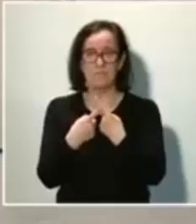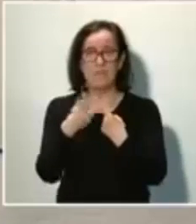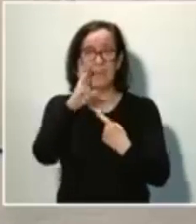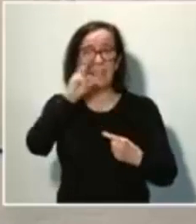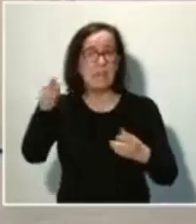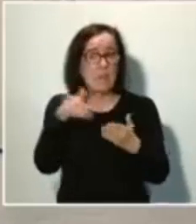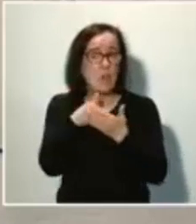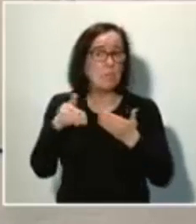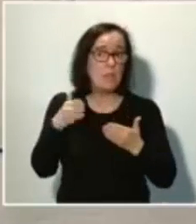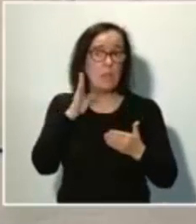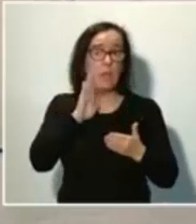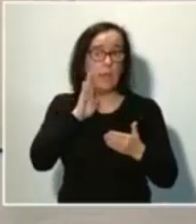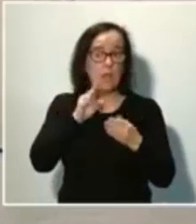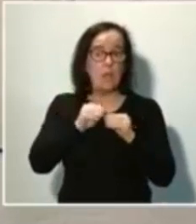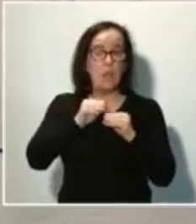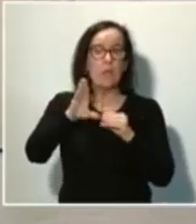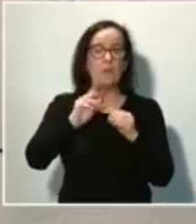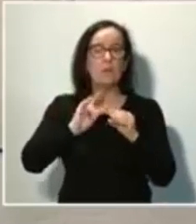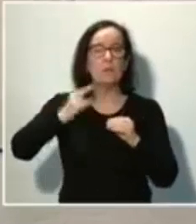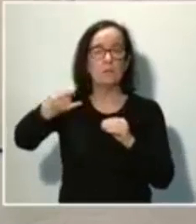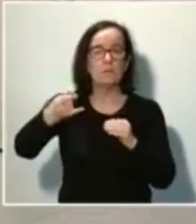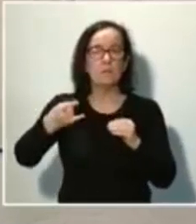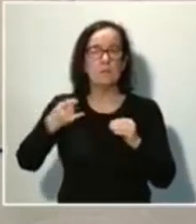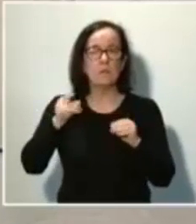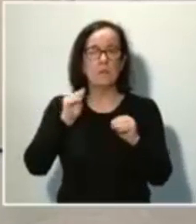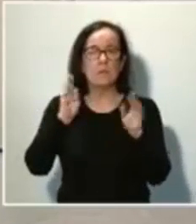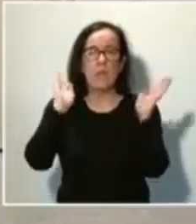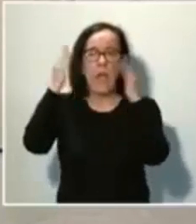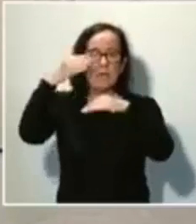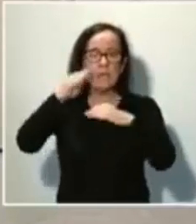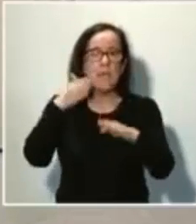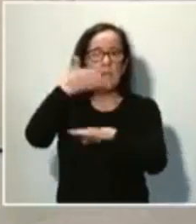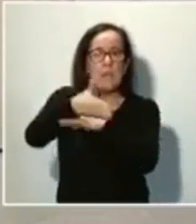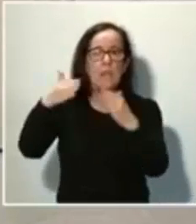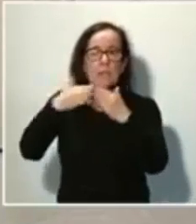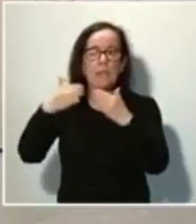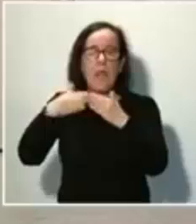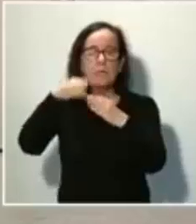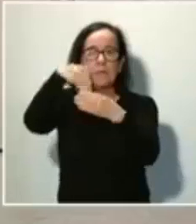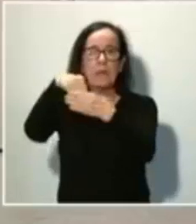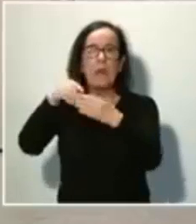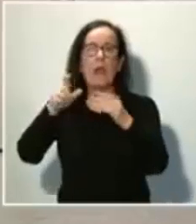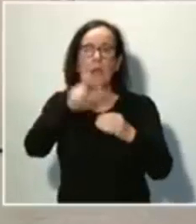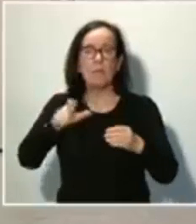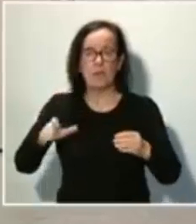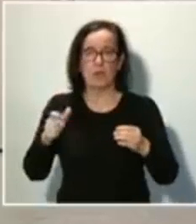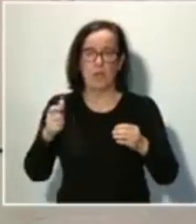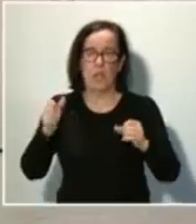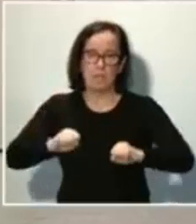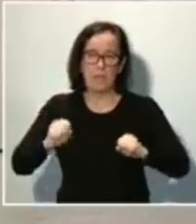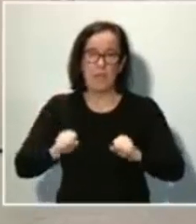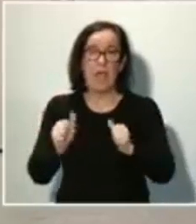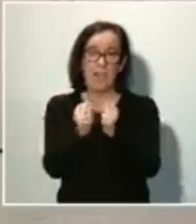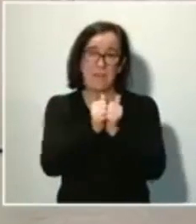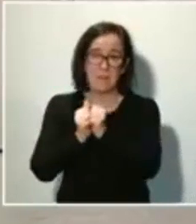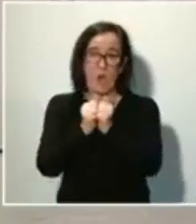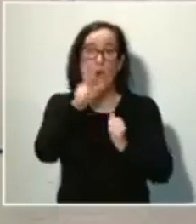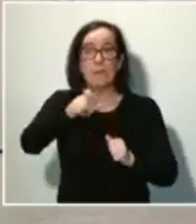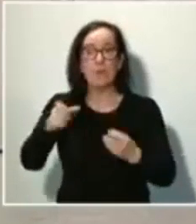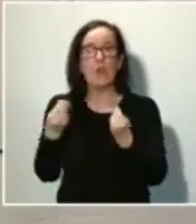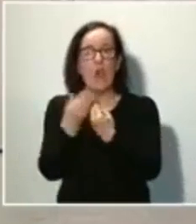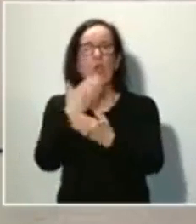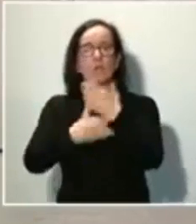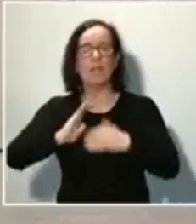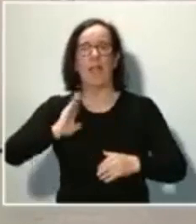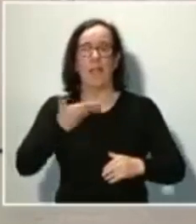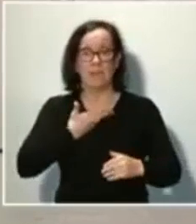se van a emplear en reforzar la asistencia a domicilio de personas mayores, de dependientes o personas con discapacidad afectadas por